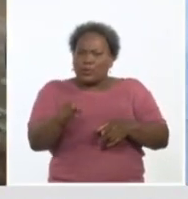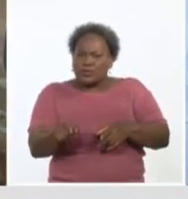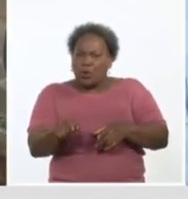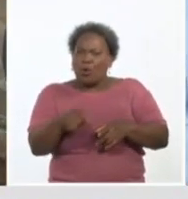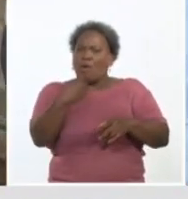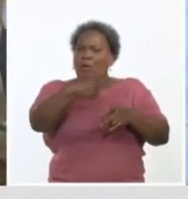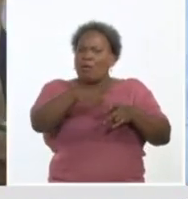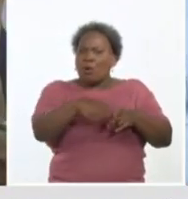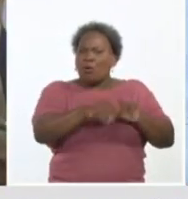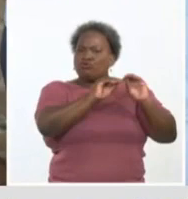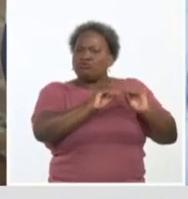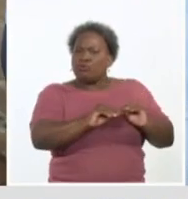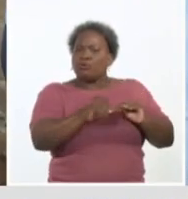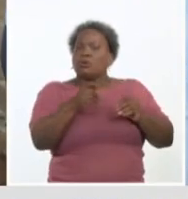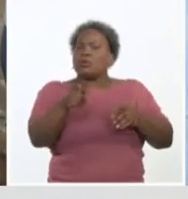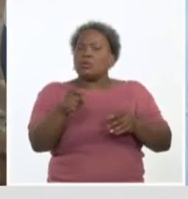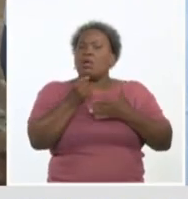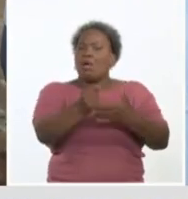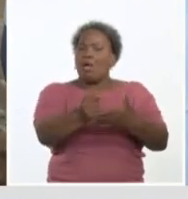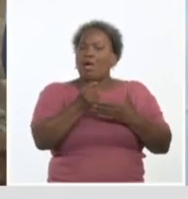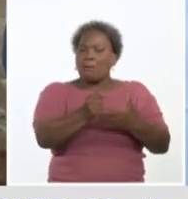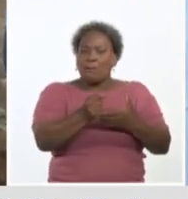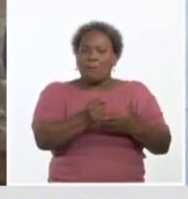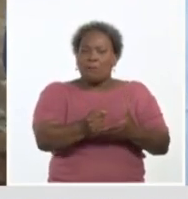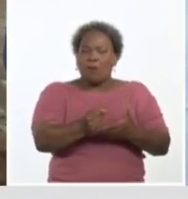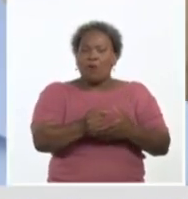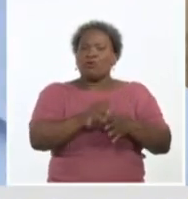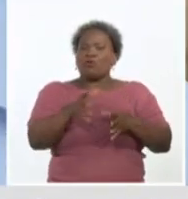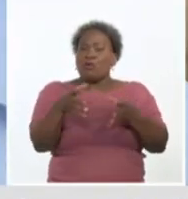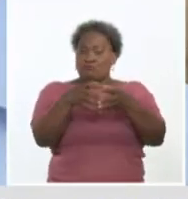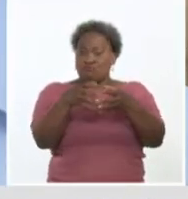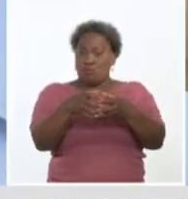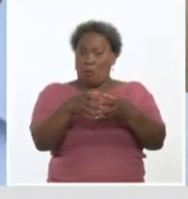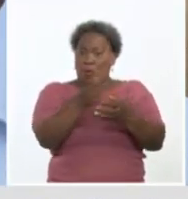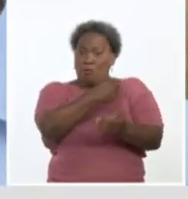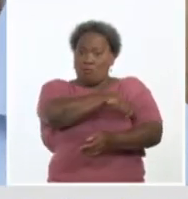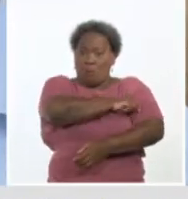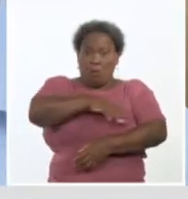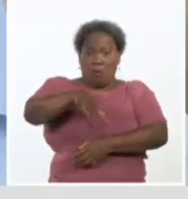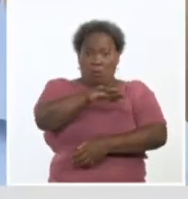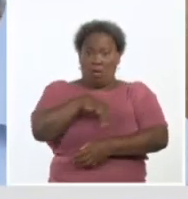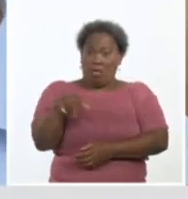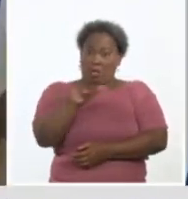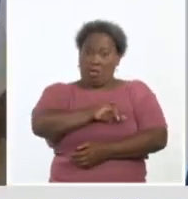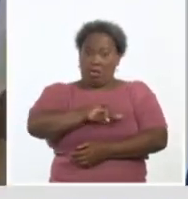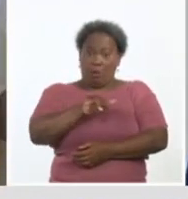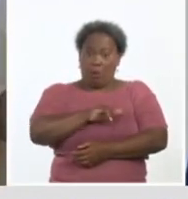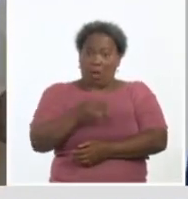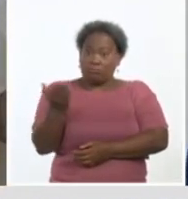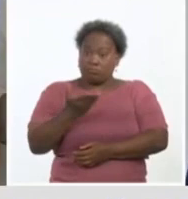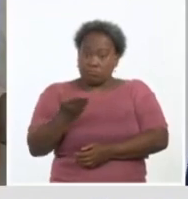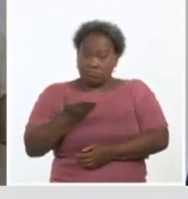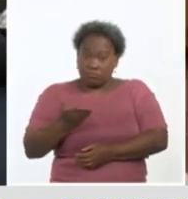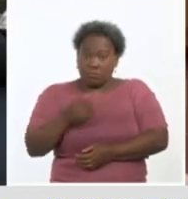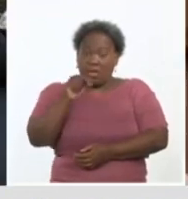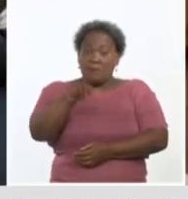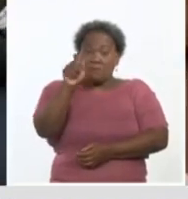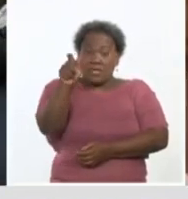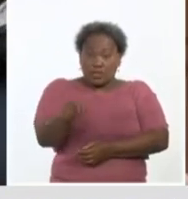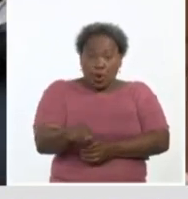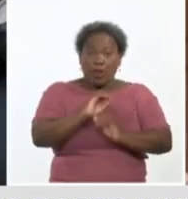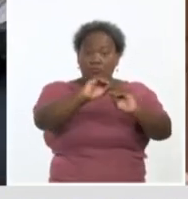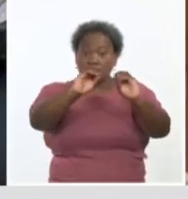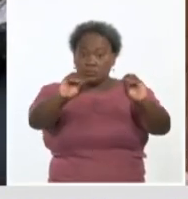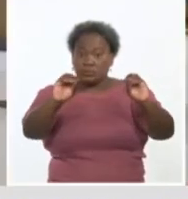así como con el apoyo de factores y agencias de los consejos populares. De igual forma, se viabiliza el acceso a los pobladores de las zonas